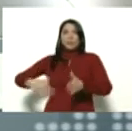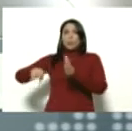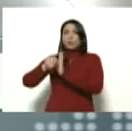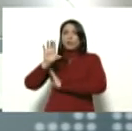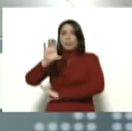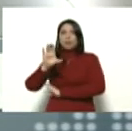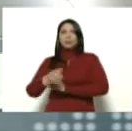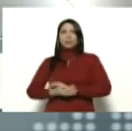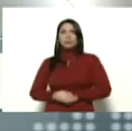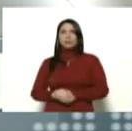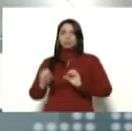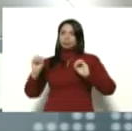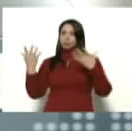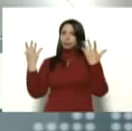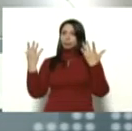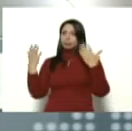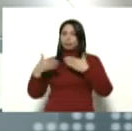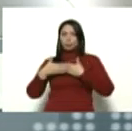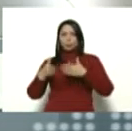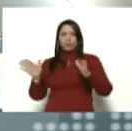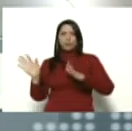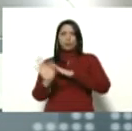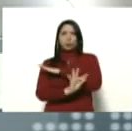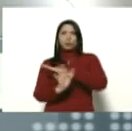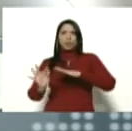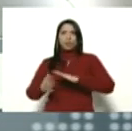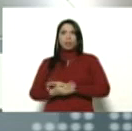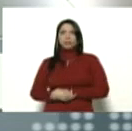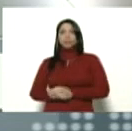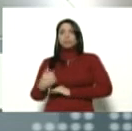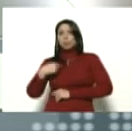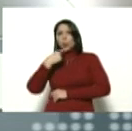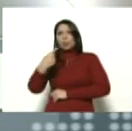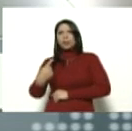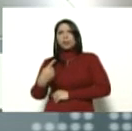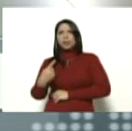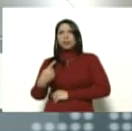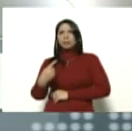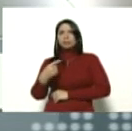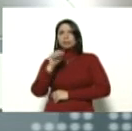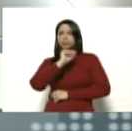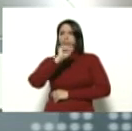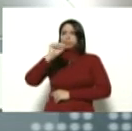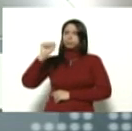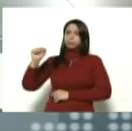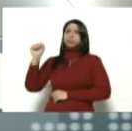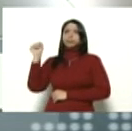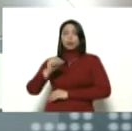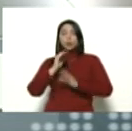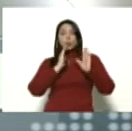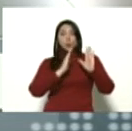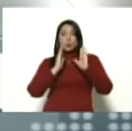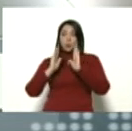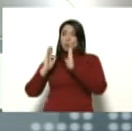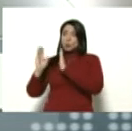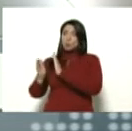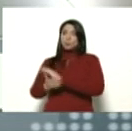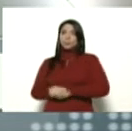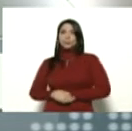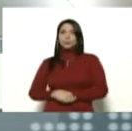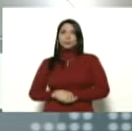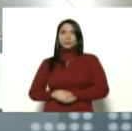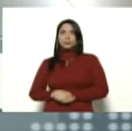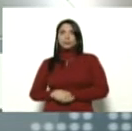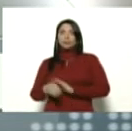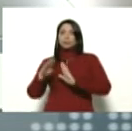a su patria a salvarse. Está abierta la frontera. Así lo ratifico, de puerta en puerta, eso sí, con orden, con el